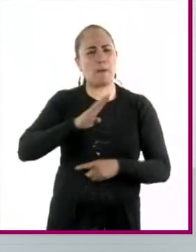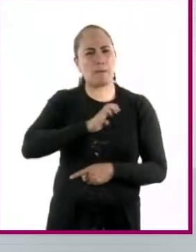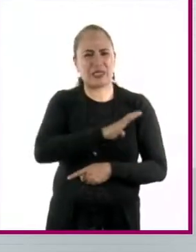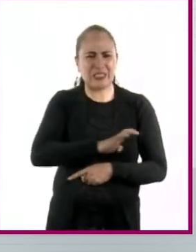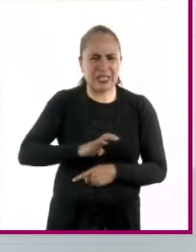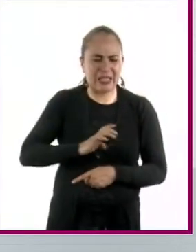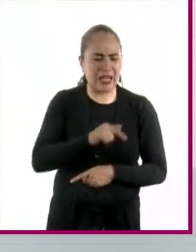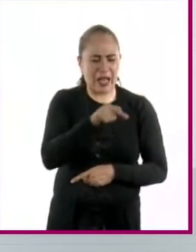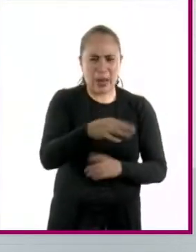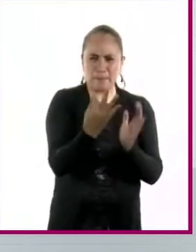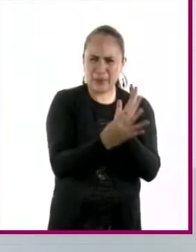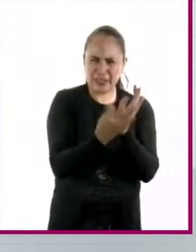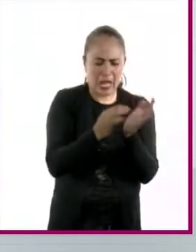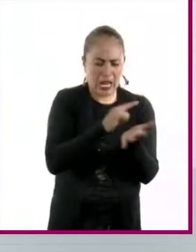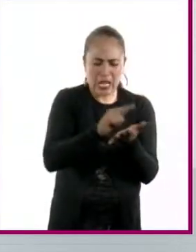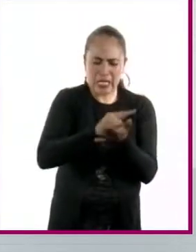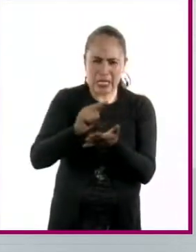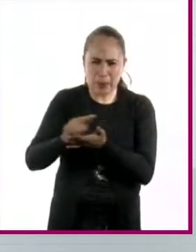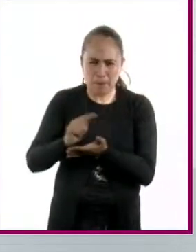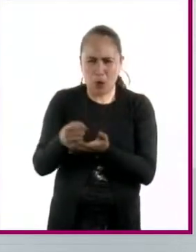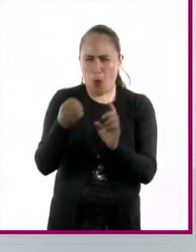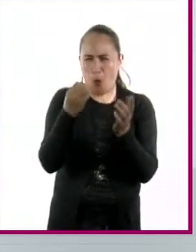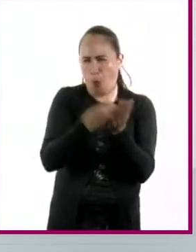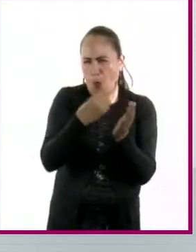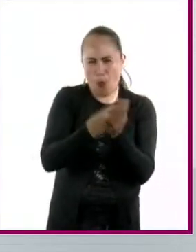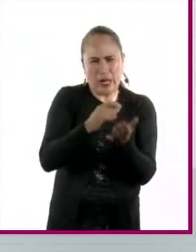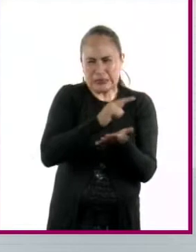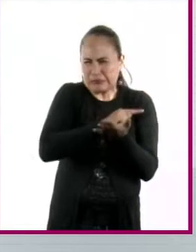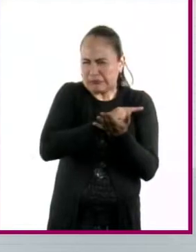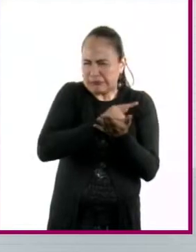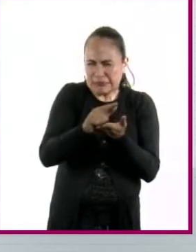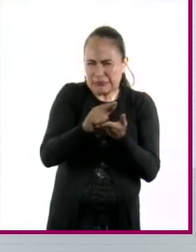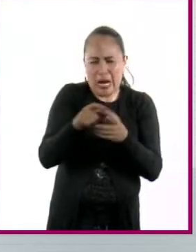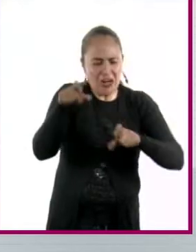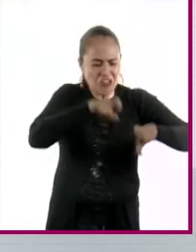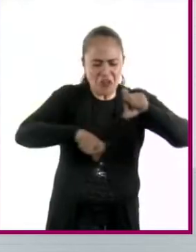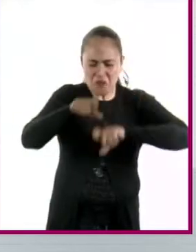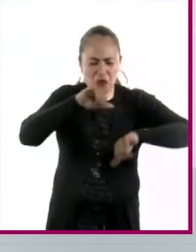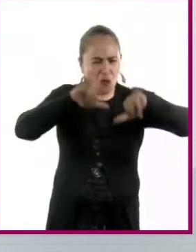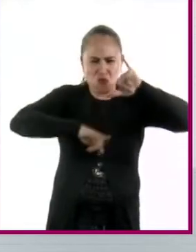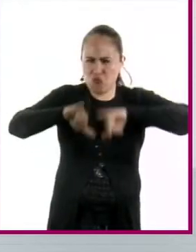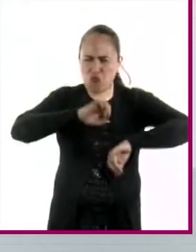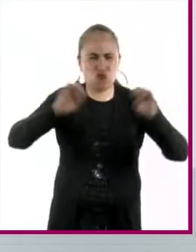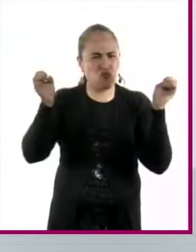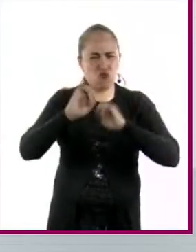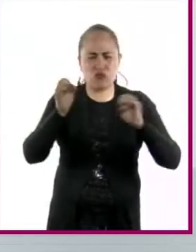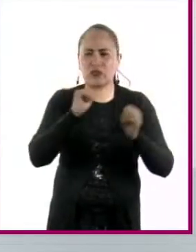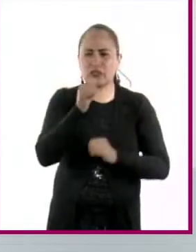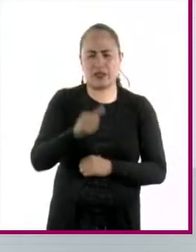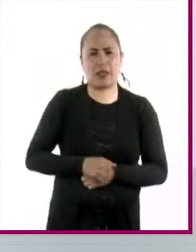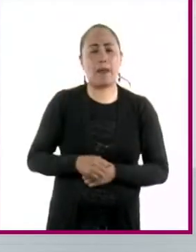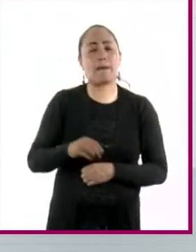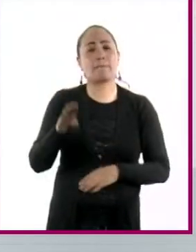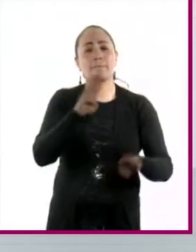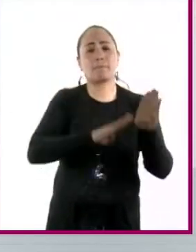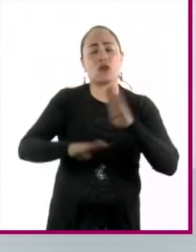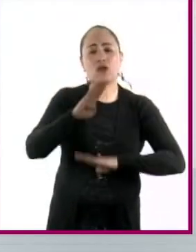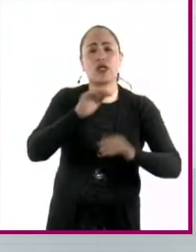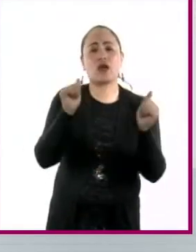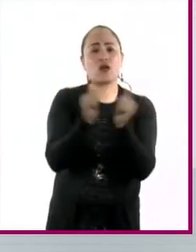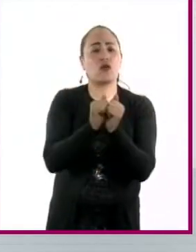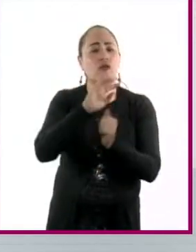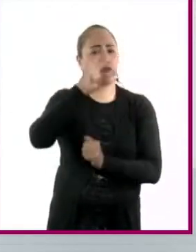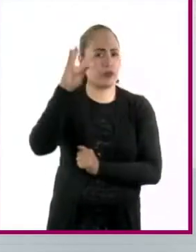minerales y dejarte el oro limpiecito. Entonces, con biotecnología y un buen conocimiento de